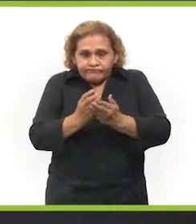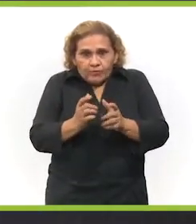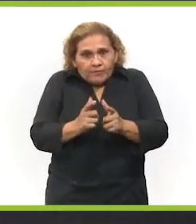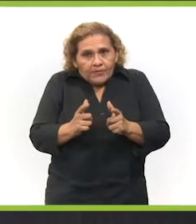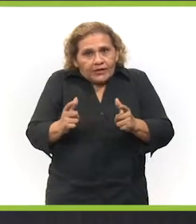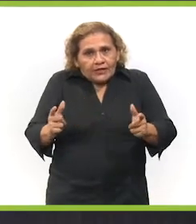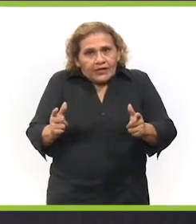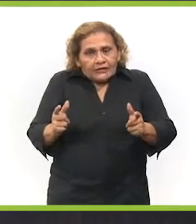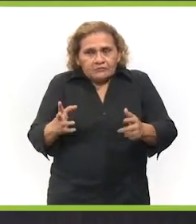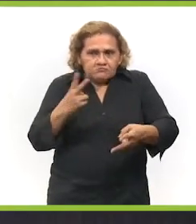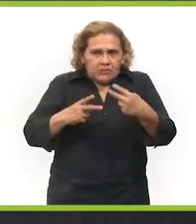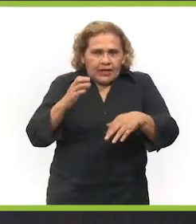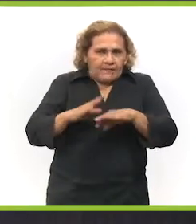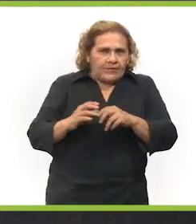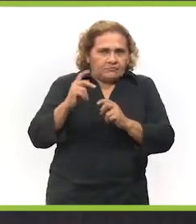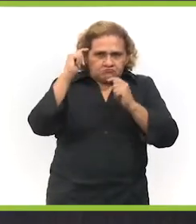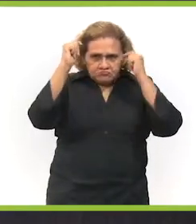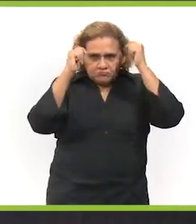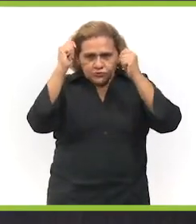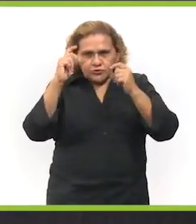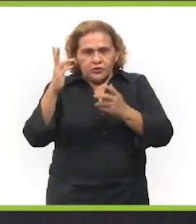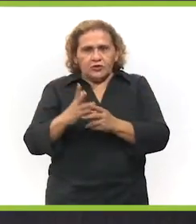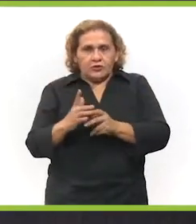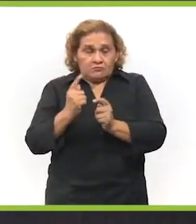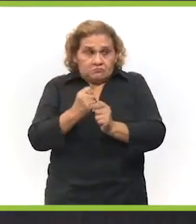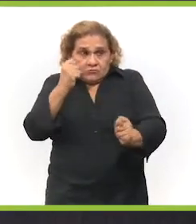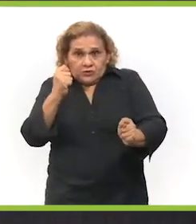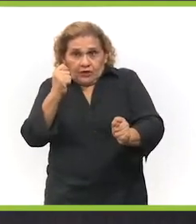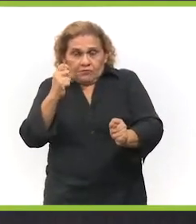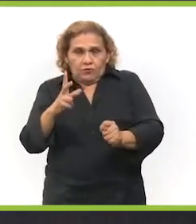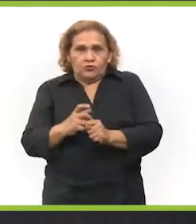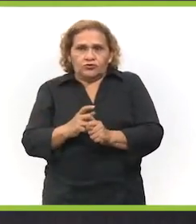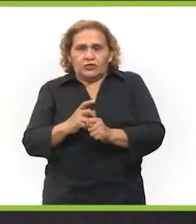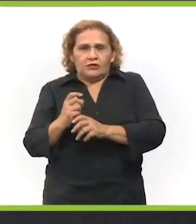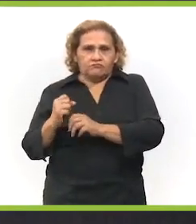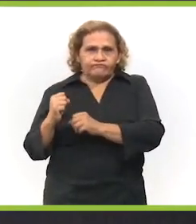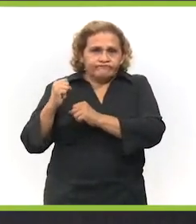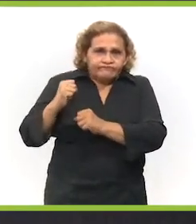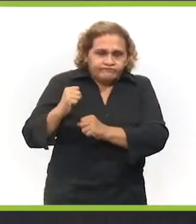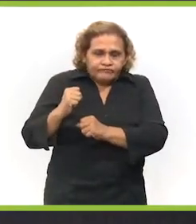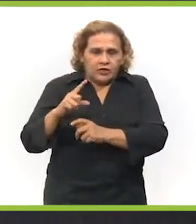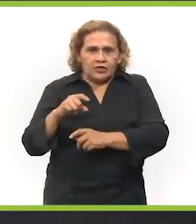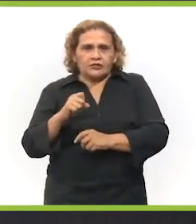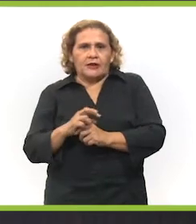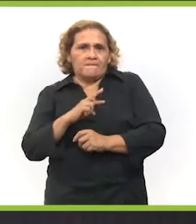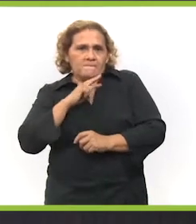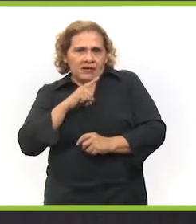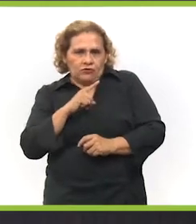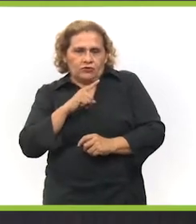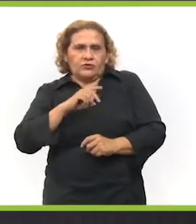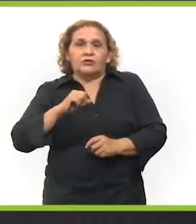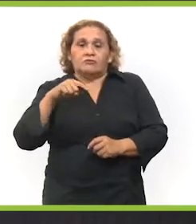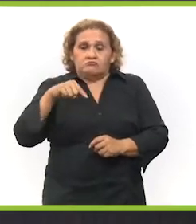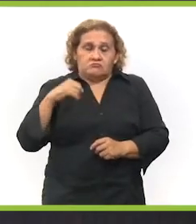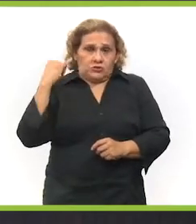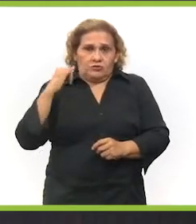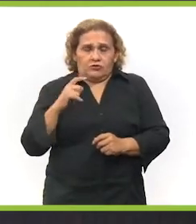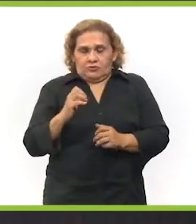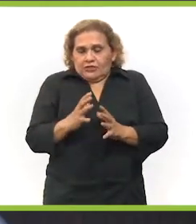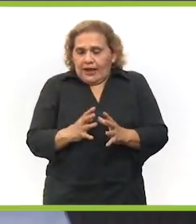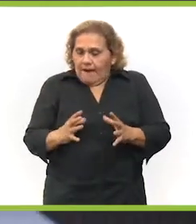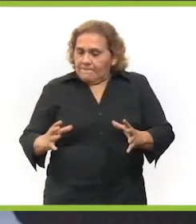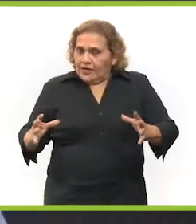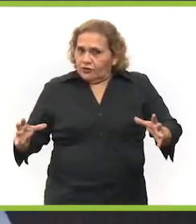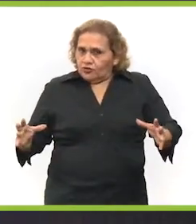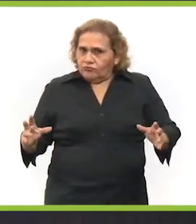puedan venir barcos más grandes, cruceros más grandes, para que hayan más turistas, para que el transporte de carga se pueda abaratar y tengamos una mejor logística en Yucatán.